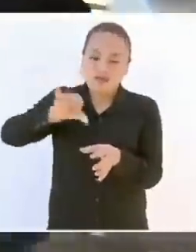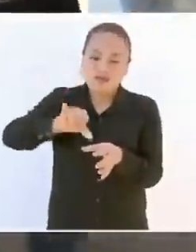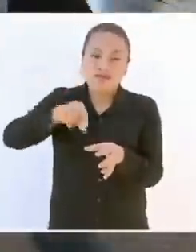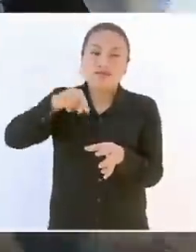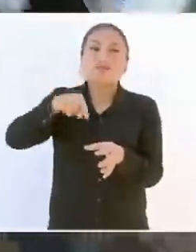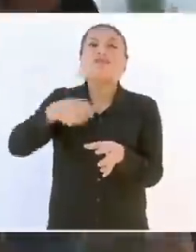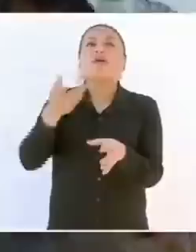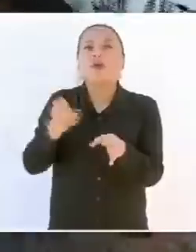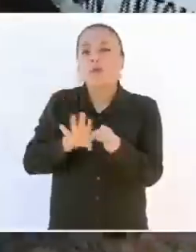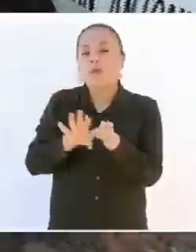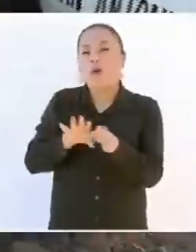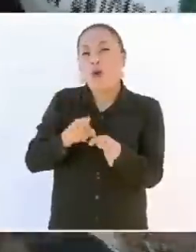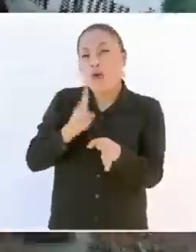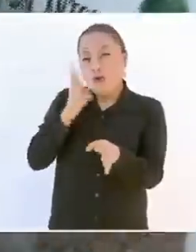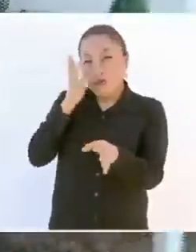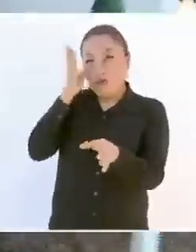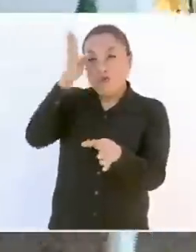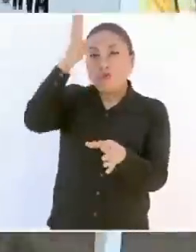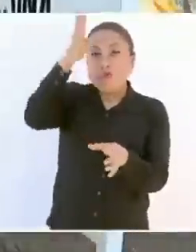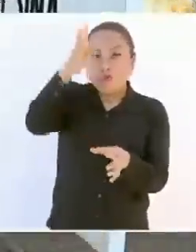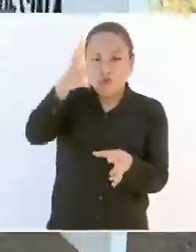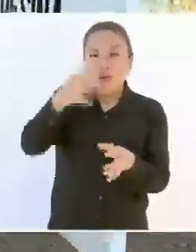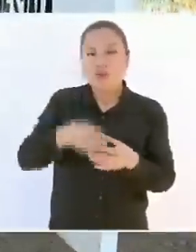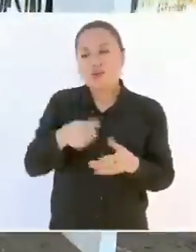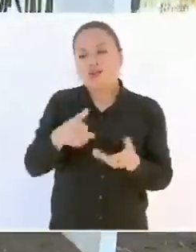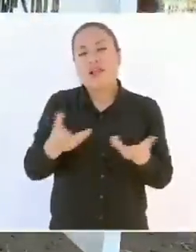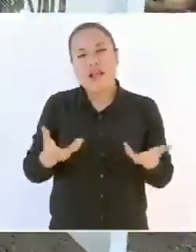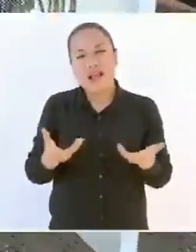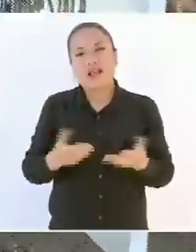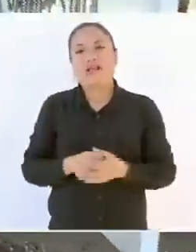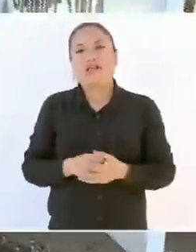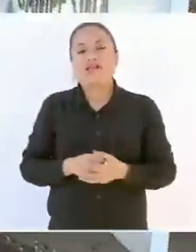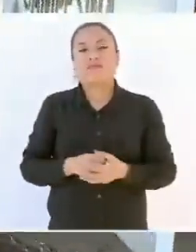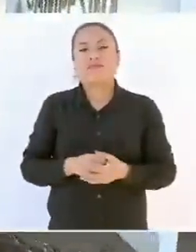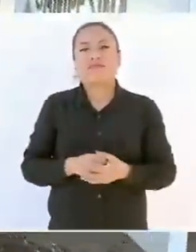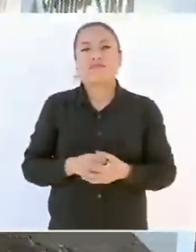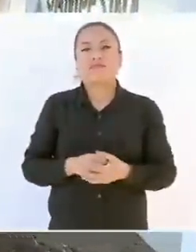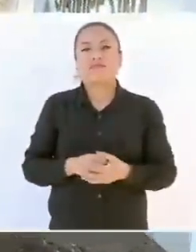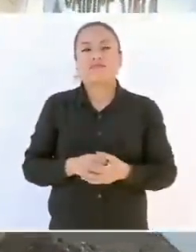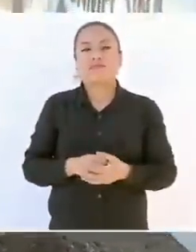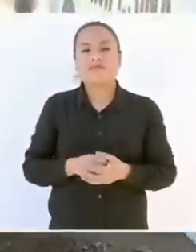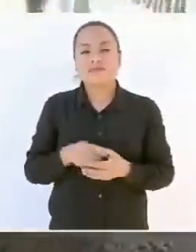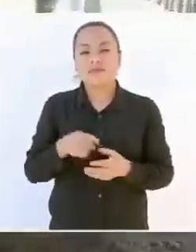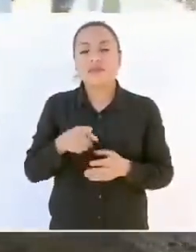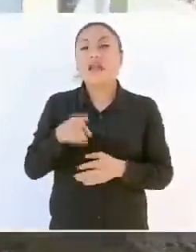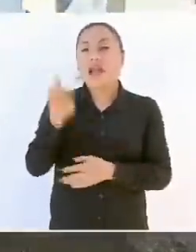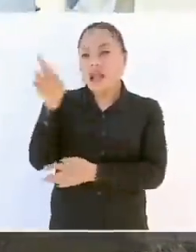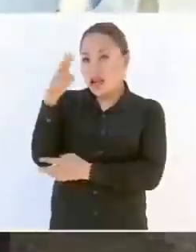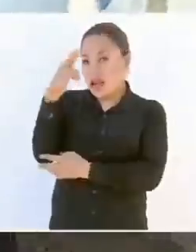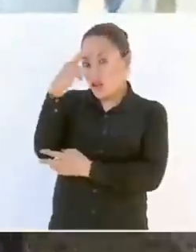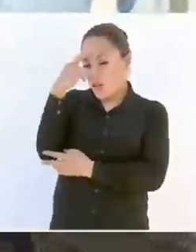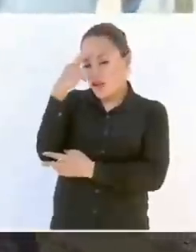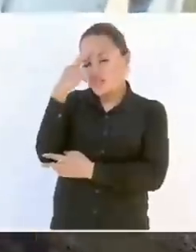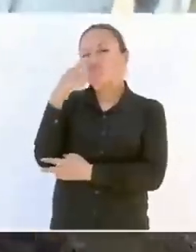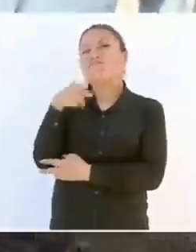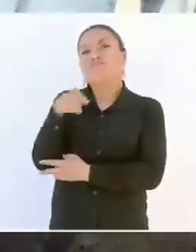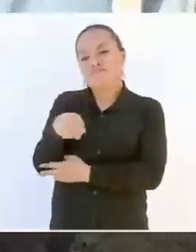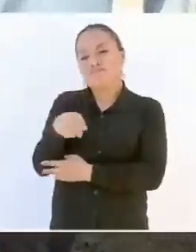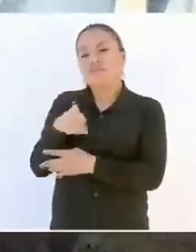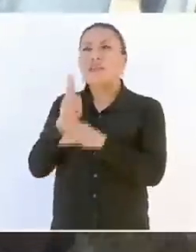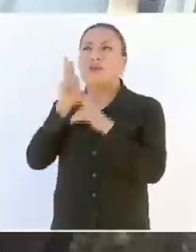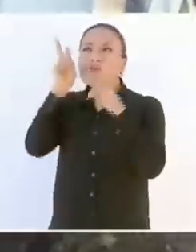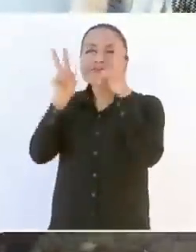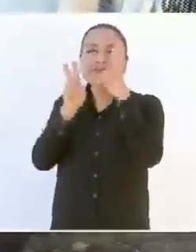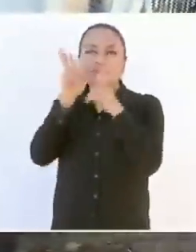futuro Nuestras generaciones Sean las que Vean el recuerdo De su visita De nuestra